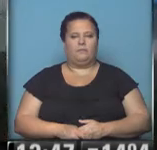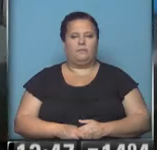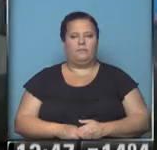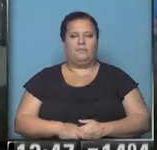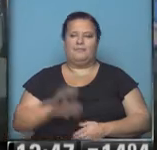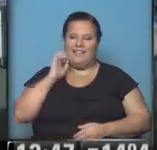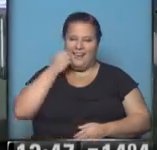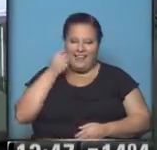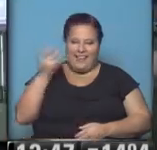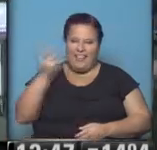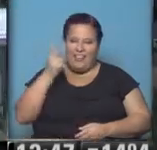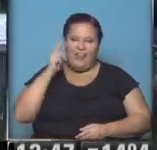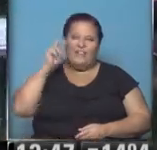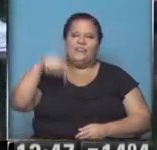Qué lindo escucharlos mirando el Zoom. Impresionante.